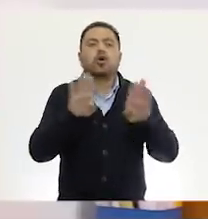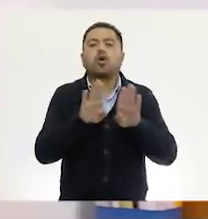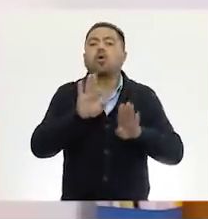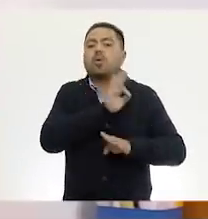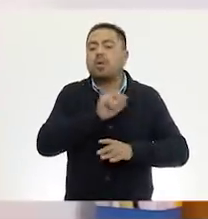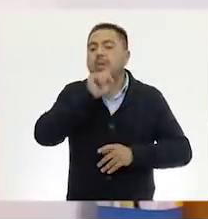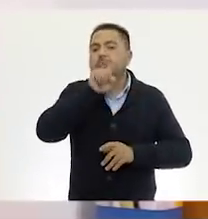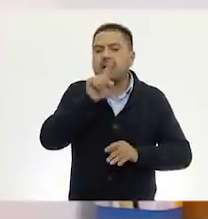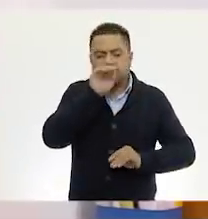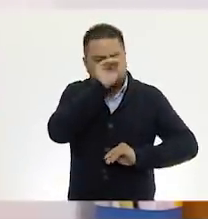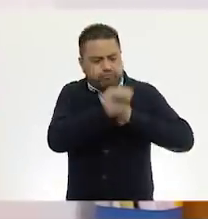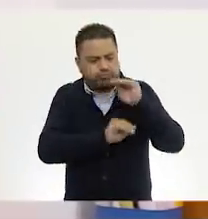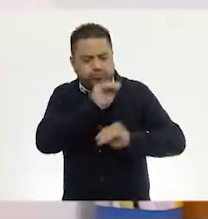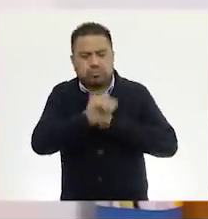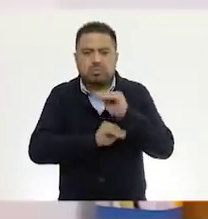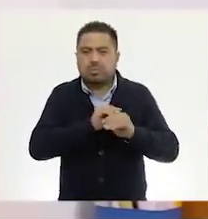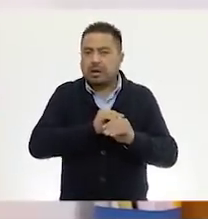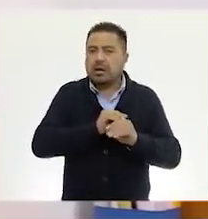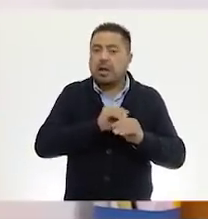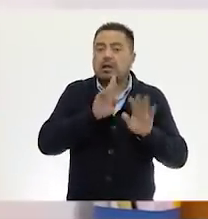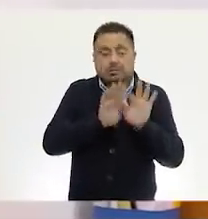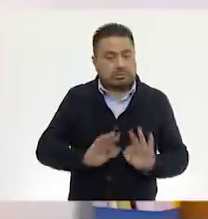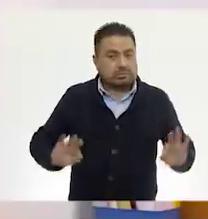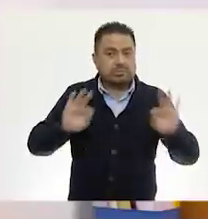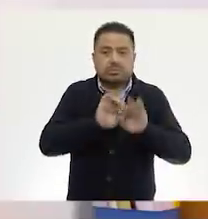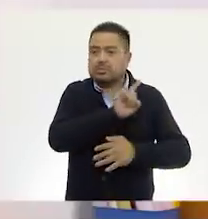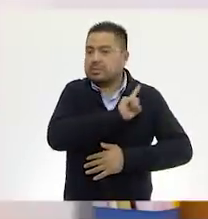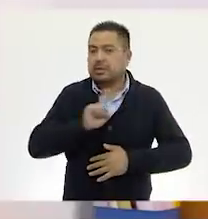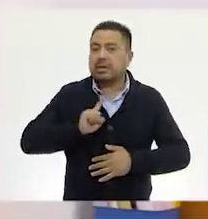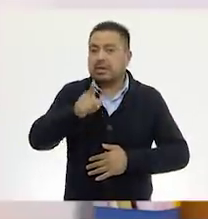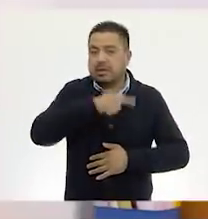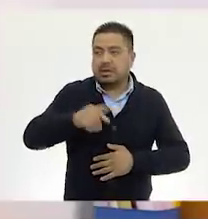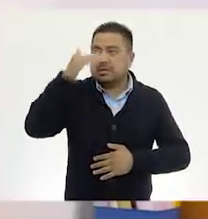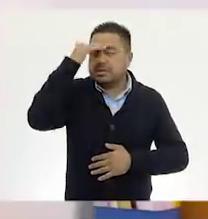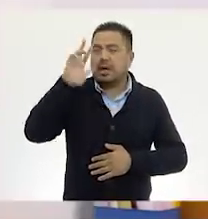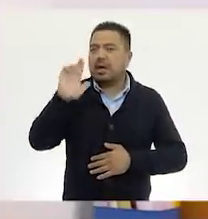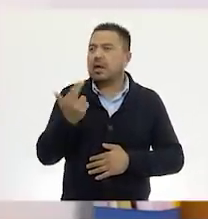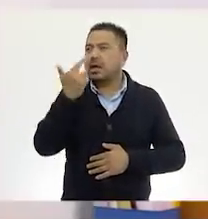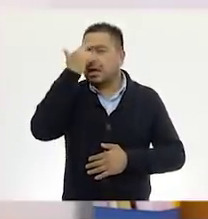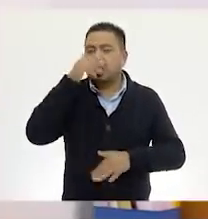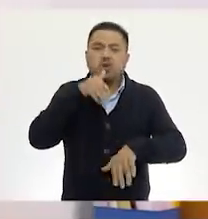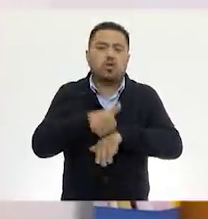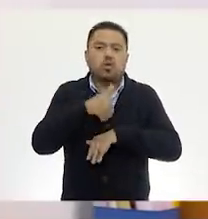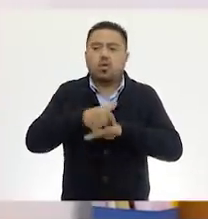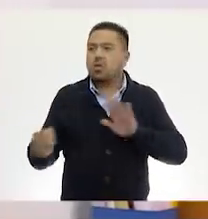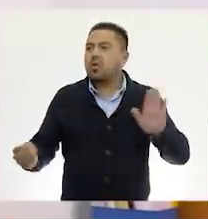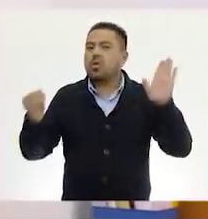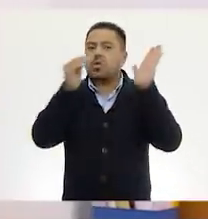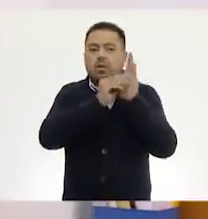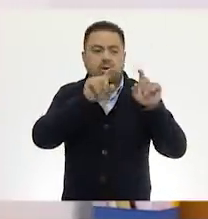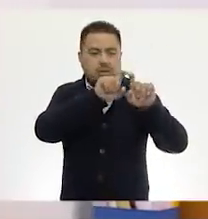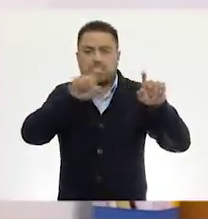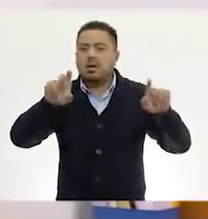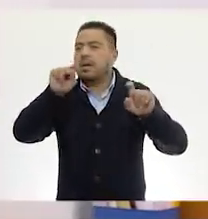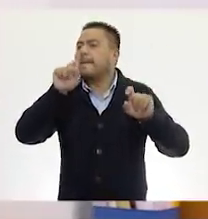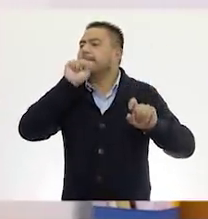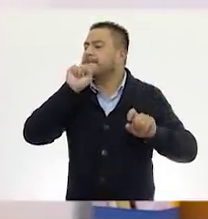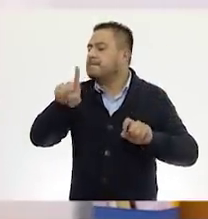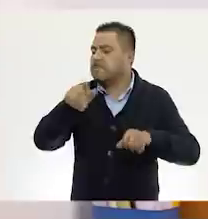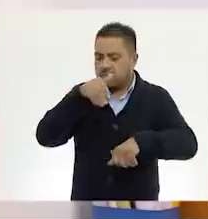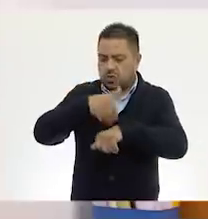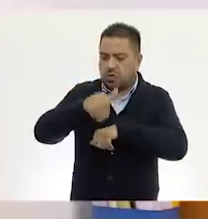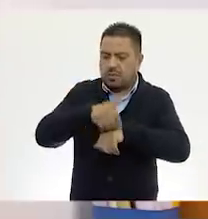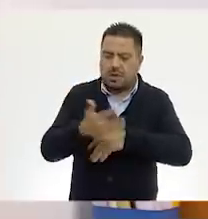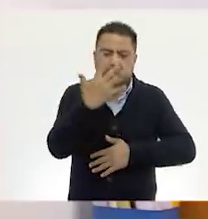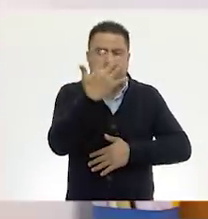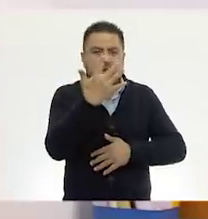también está estructurada. Exactamente. Es importante saber y recordar el valor posicional de las cantidades. No es lo mismo el